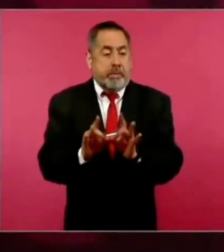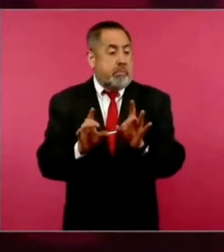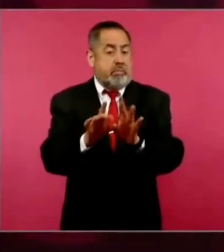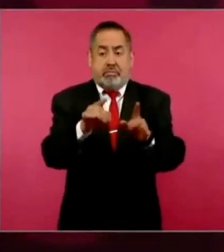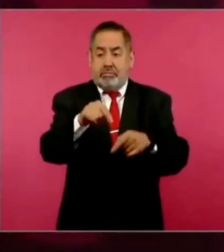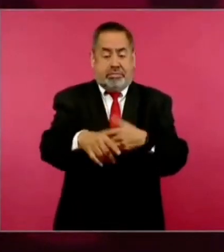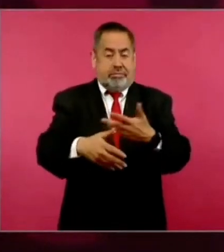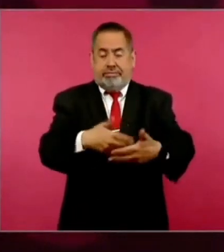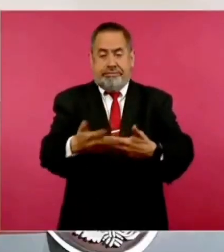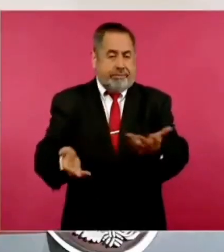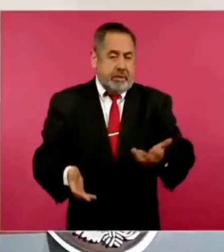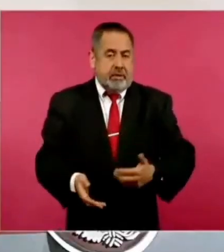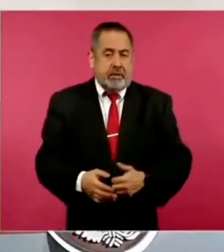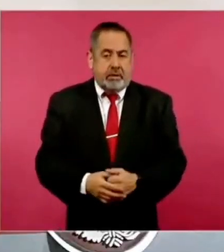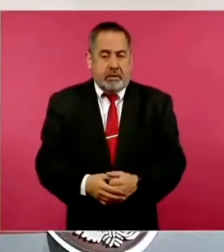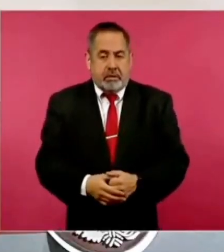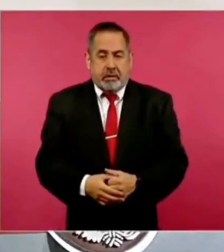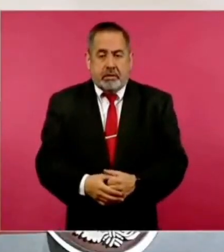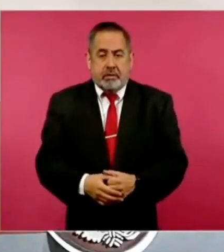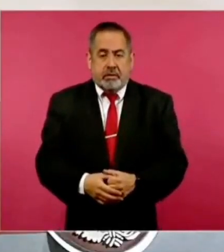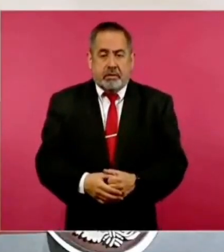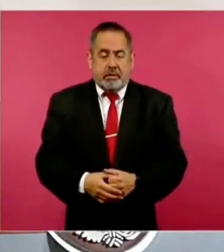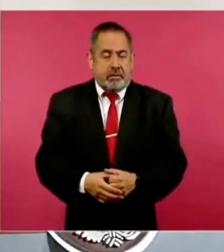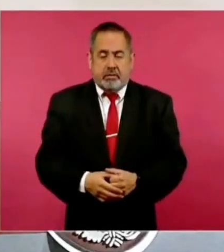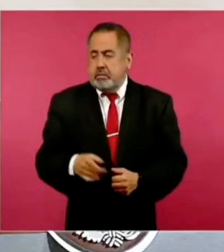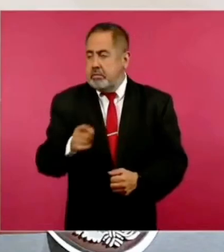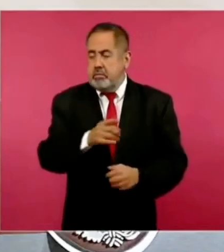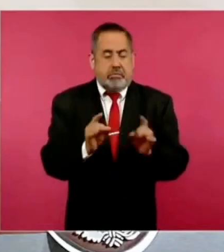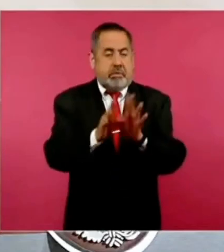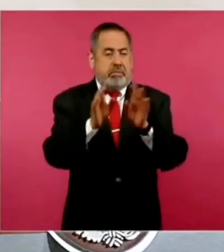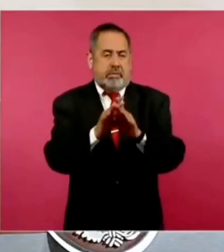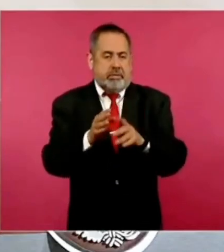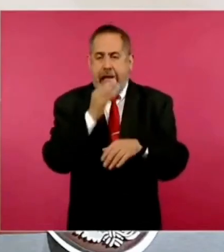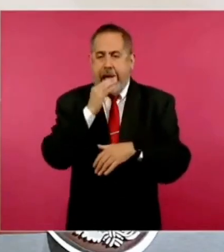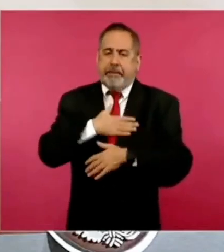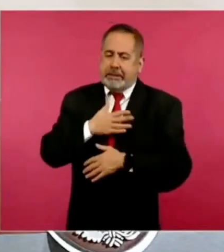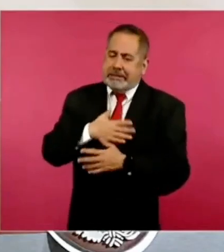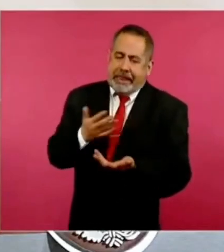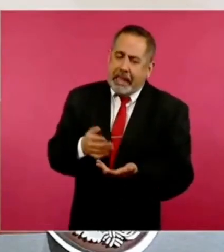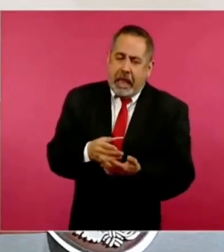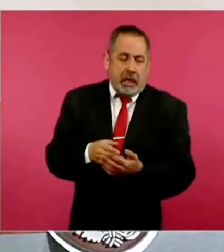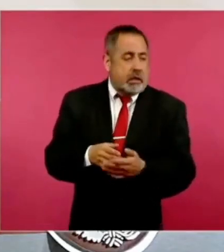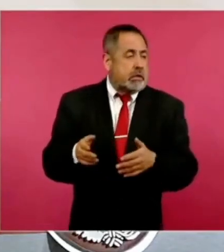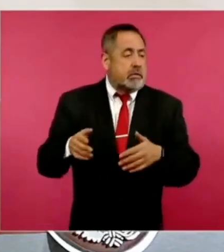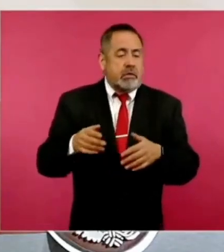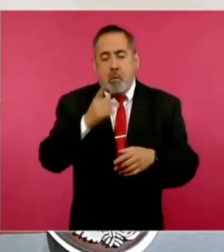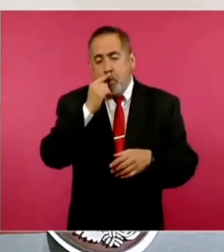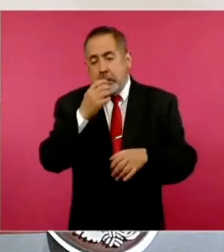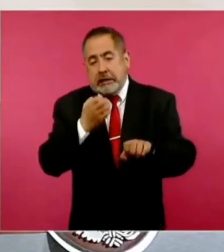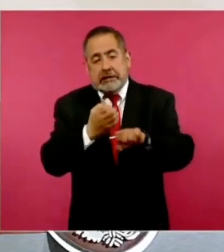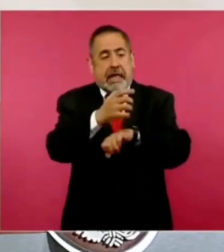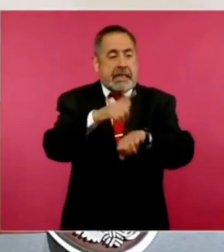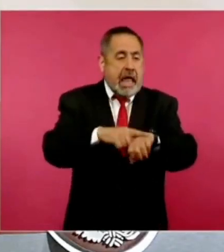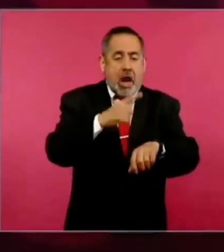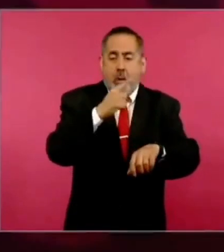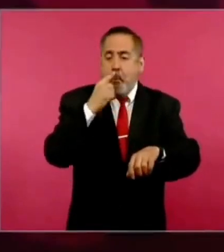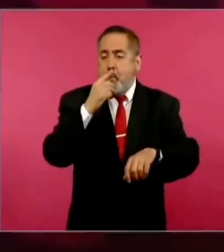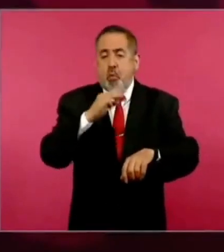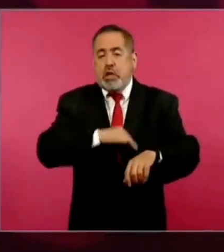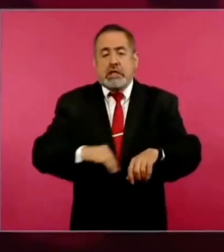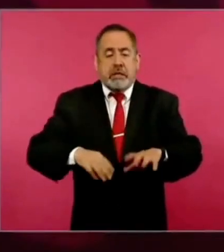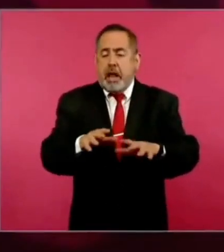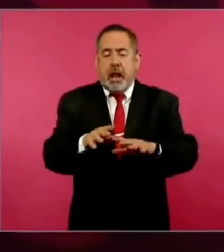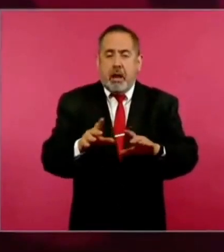pues de repente no pudieron